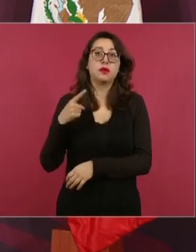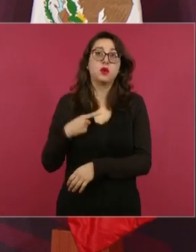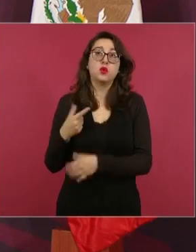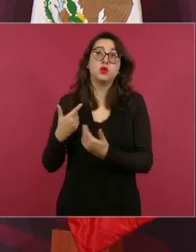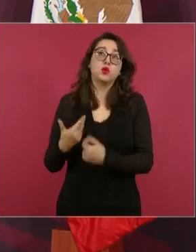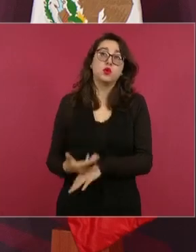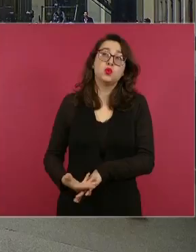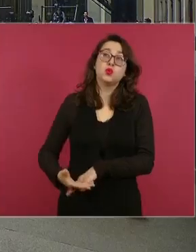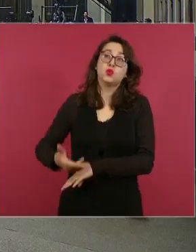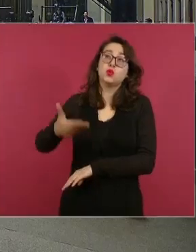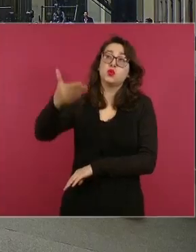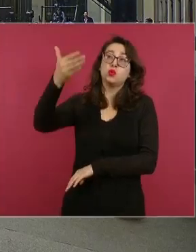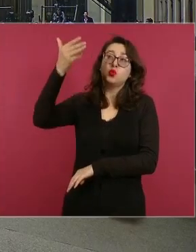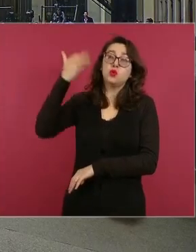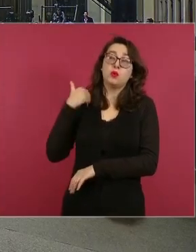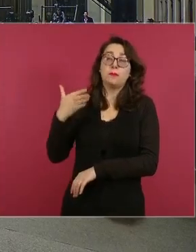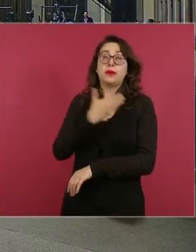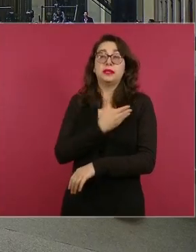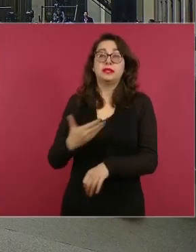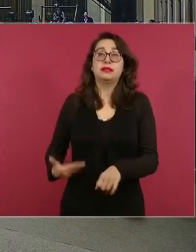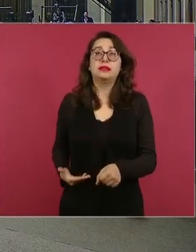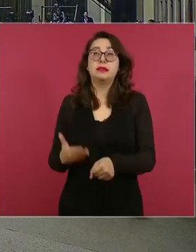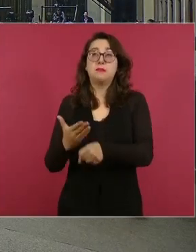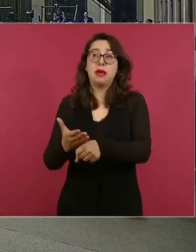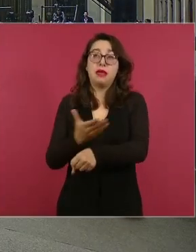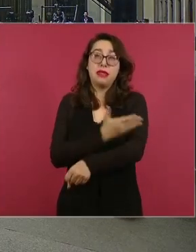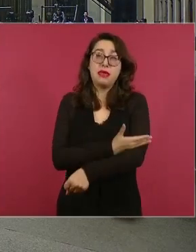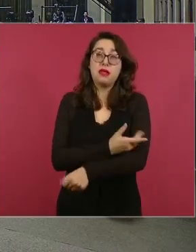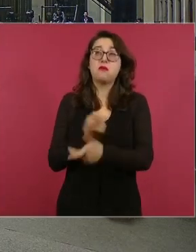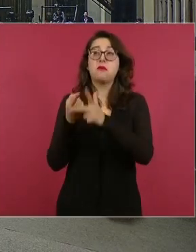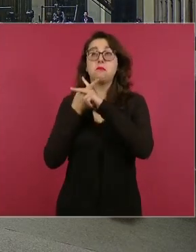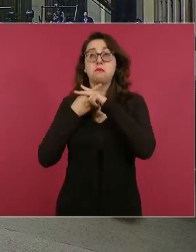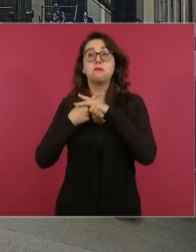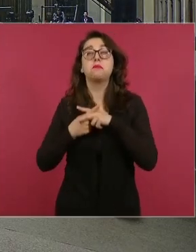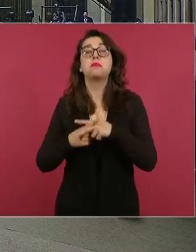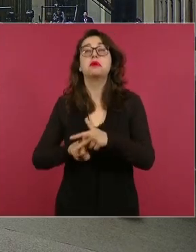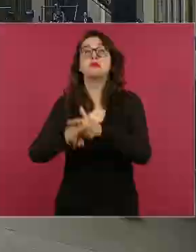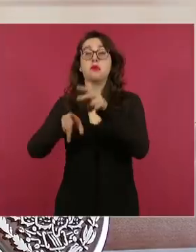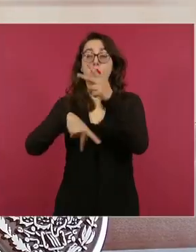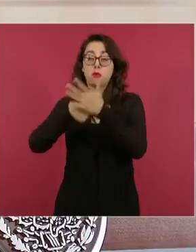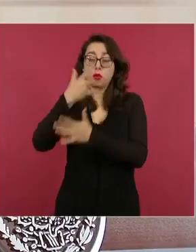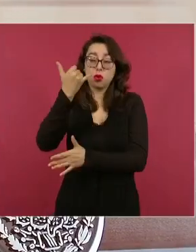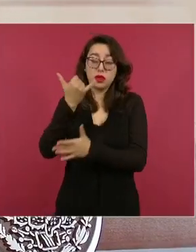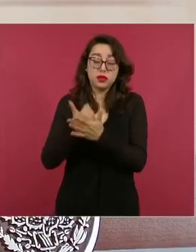Francisco I. Madero que envió la primera